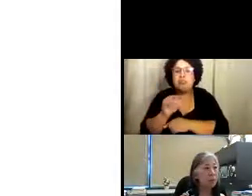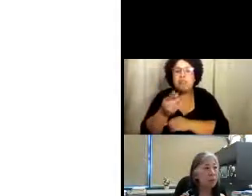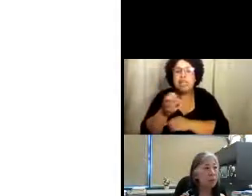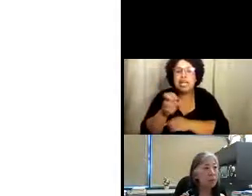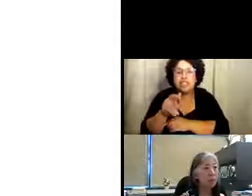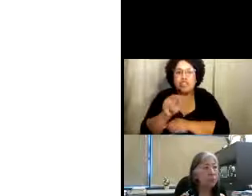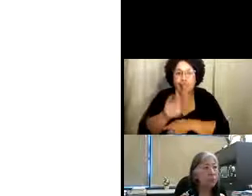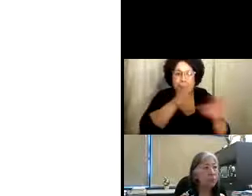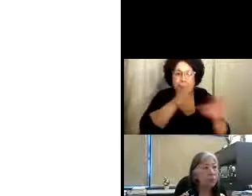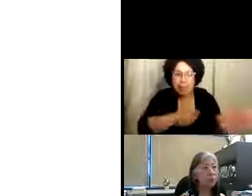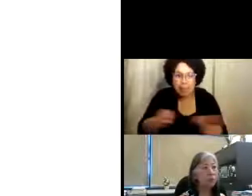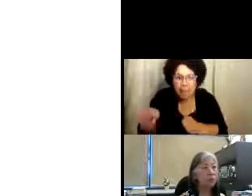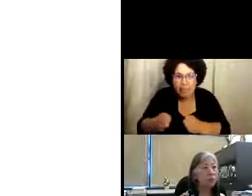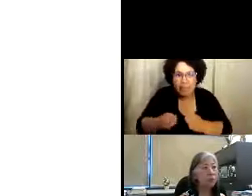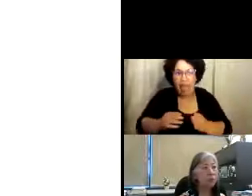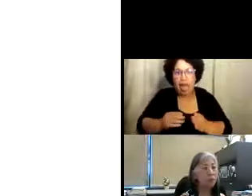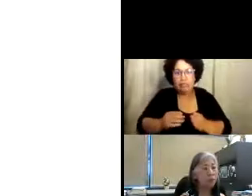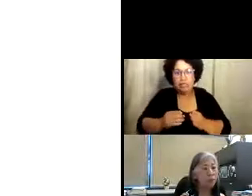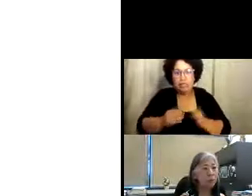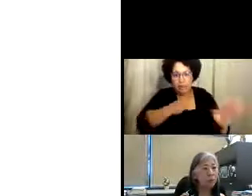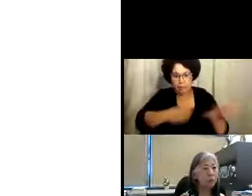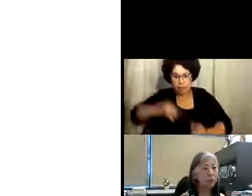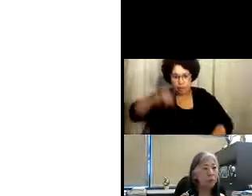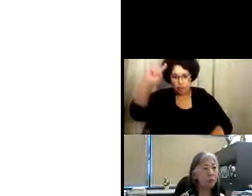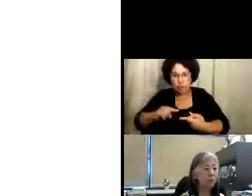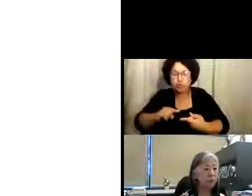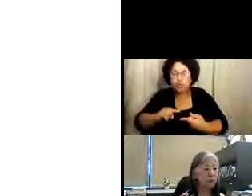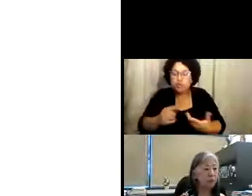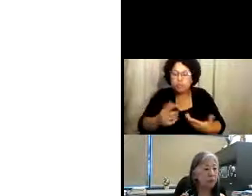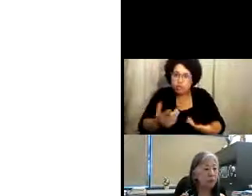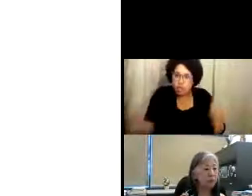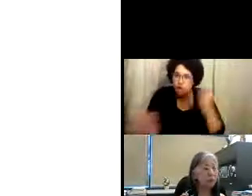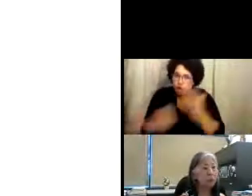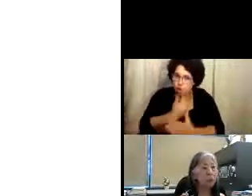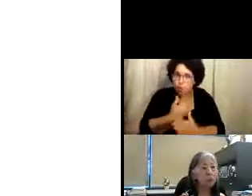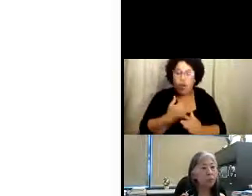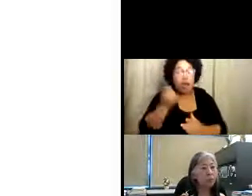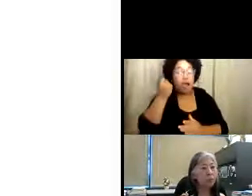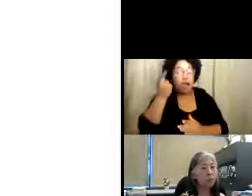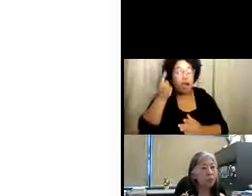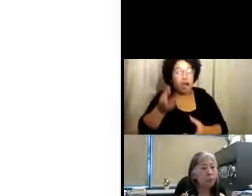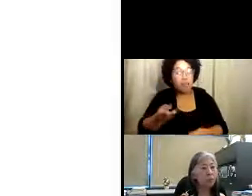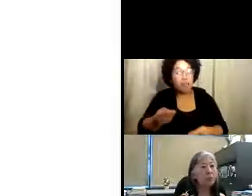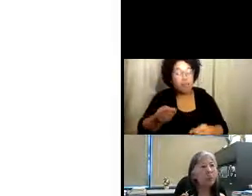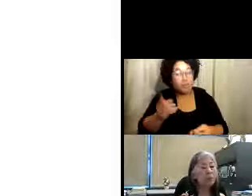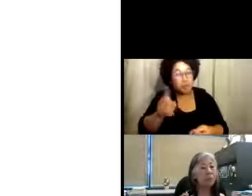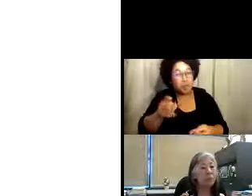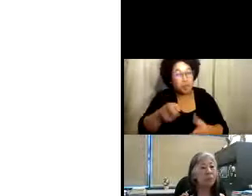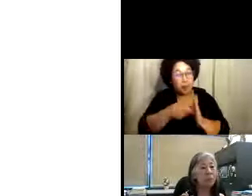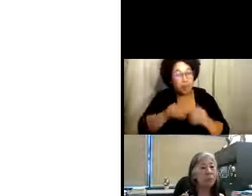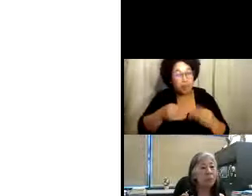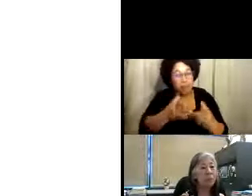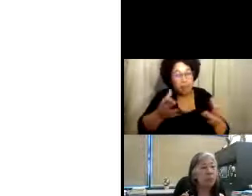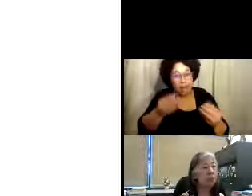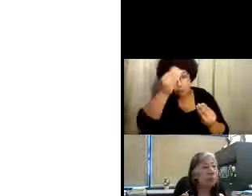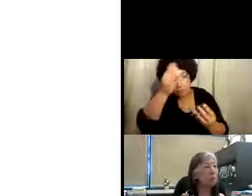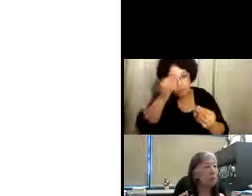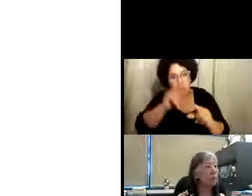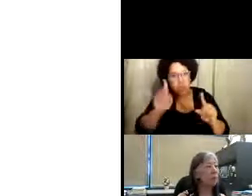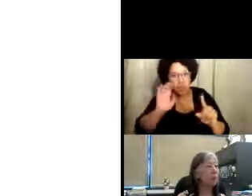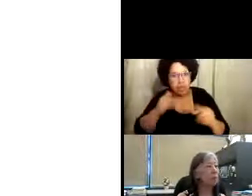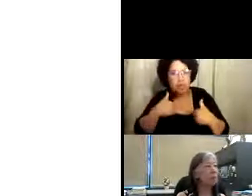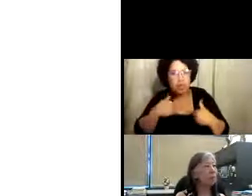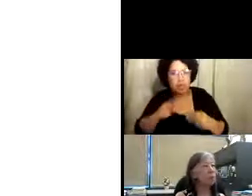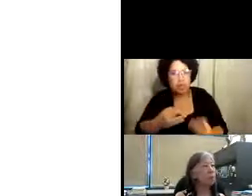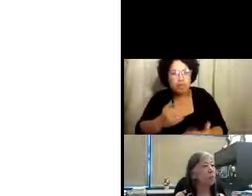establecer. Nosotros entendemos que un plan de mitigación es algo nuevo y que está pidiendo o que va a exigir bastante